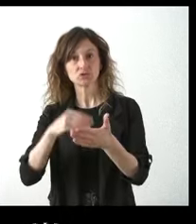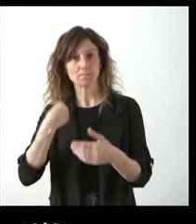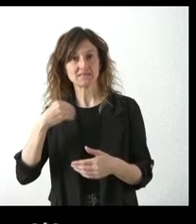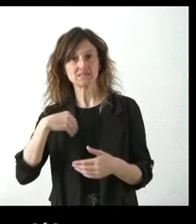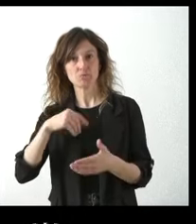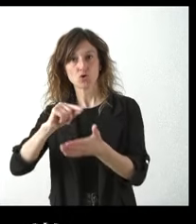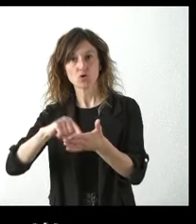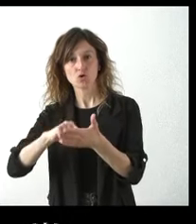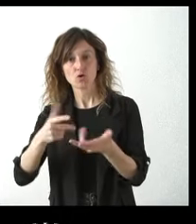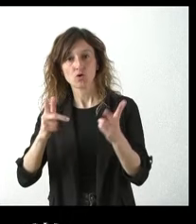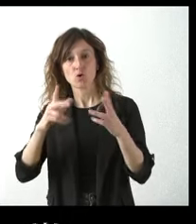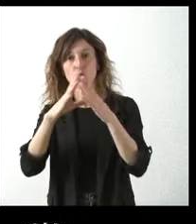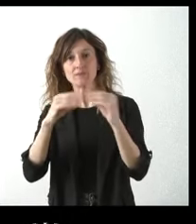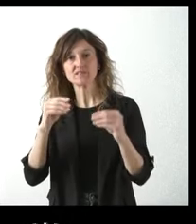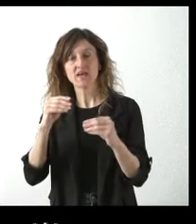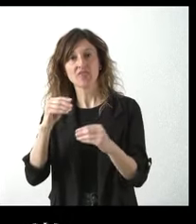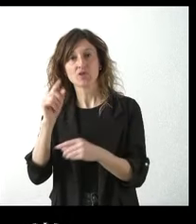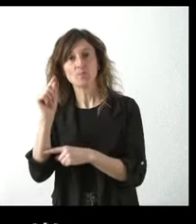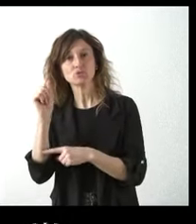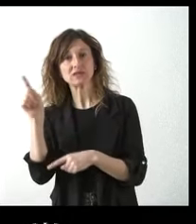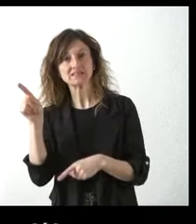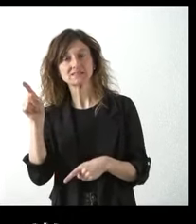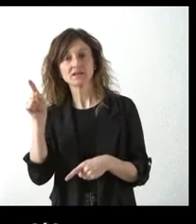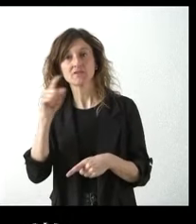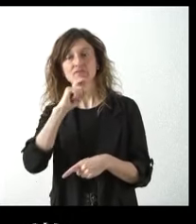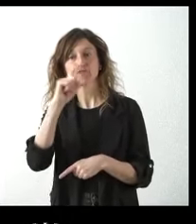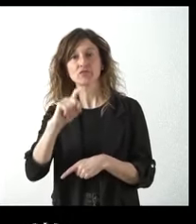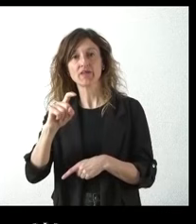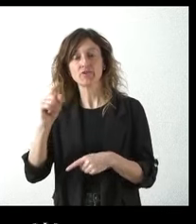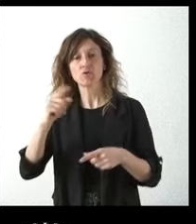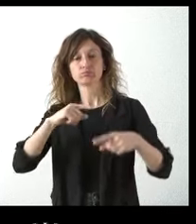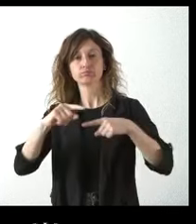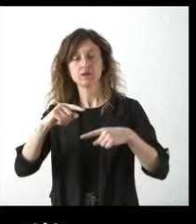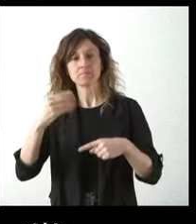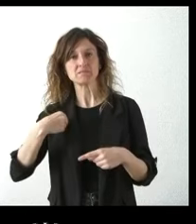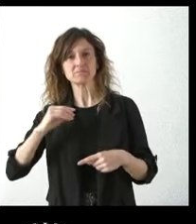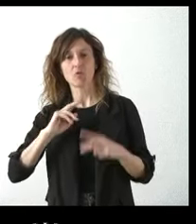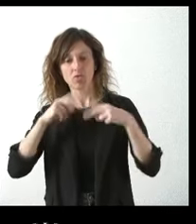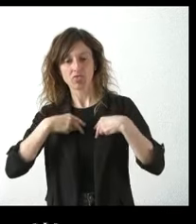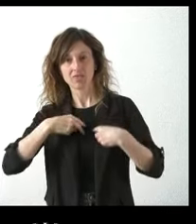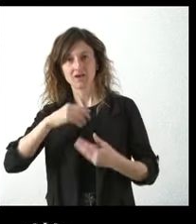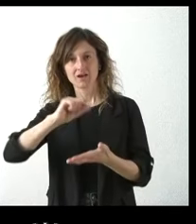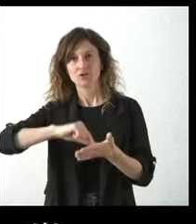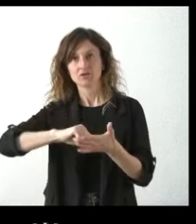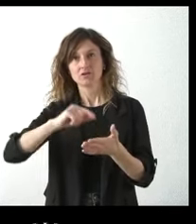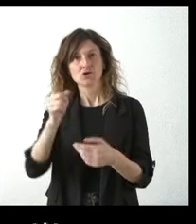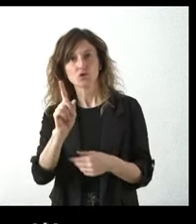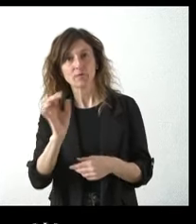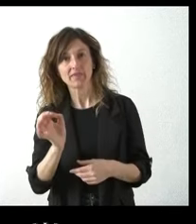señor con la Complutense? ¿un contrato de la fundación que él dirigía para contratarse a sí mismo? ¿no verdad?